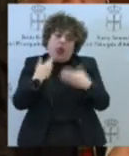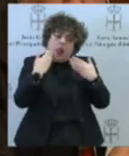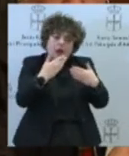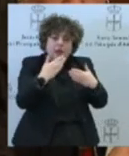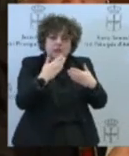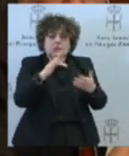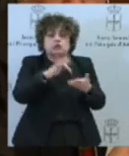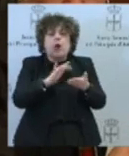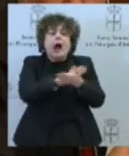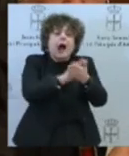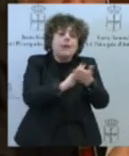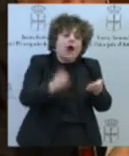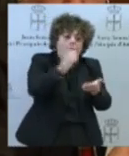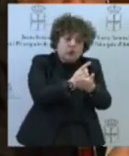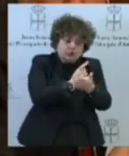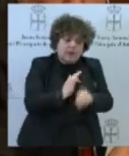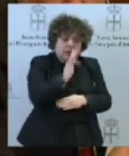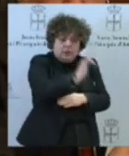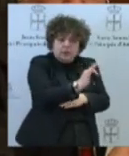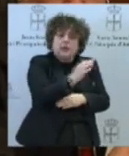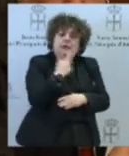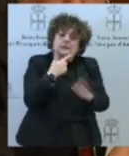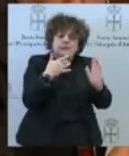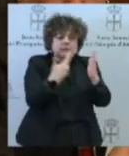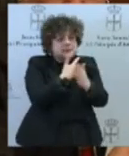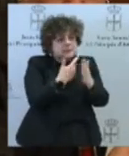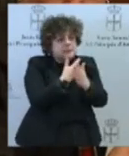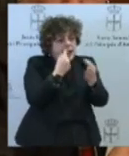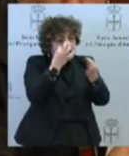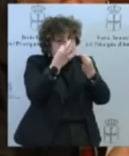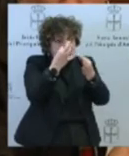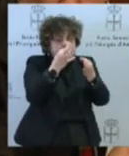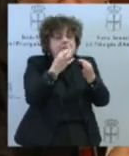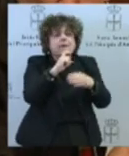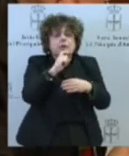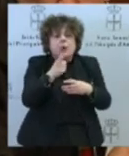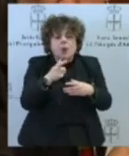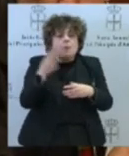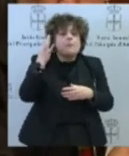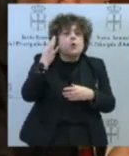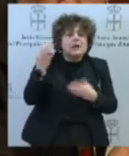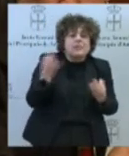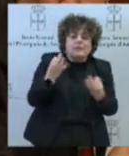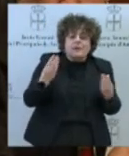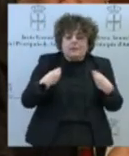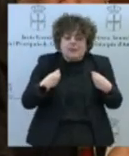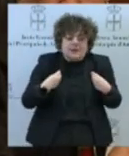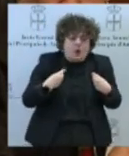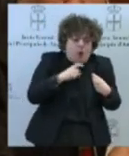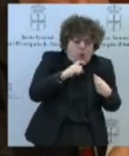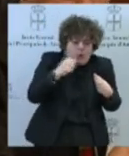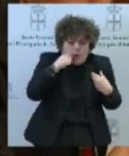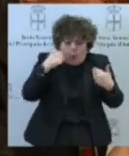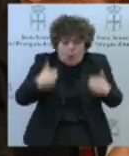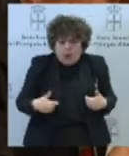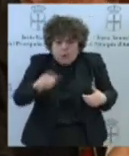con respecto a cómo las mujeres tenemos o no tenemos que vivir la vida sobre nuestros cuerpos y sobre nuestras decisiones. Porque es